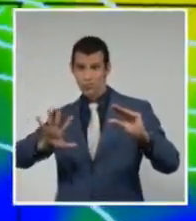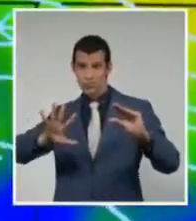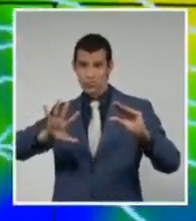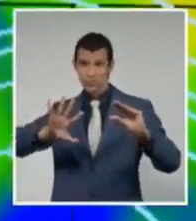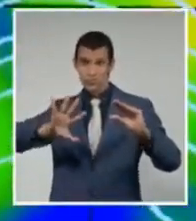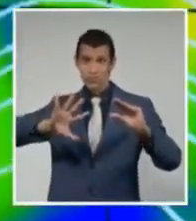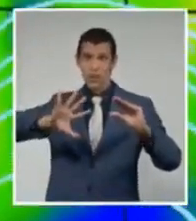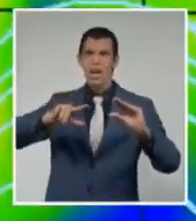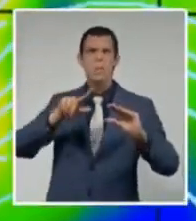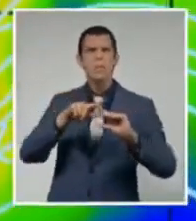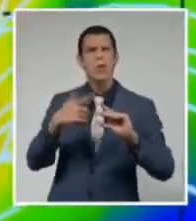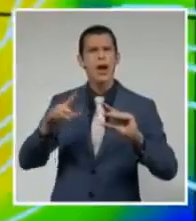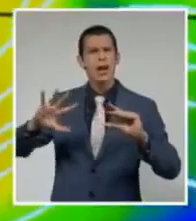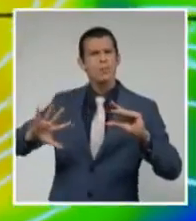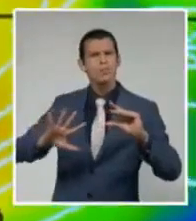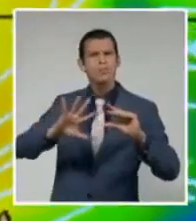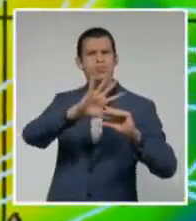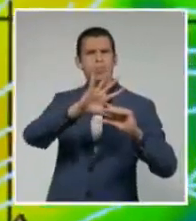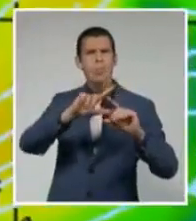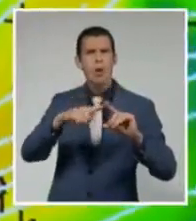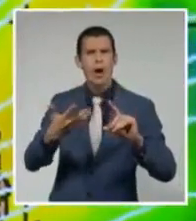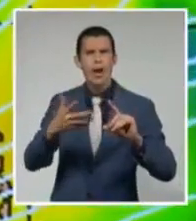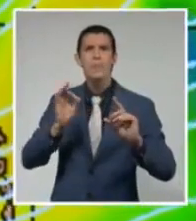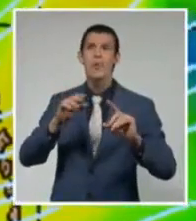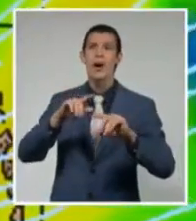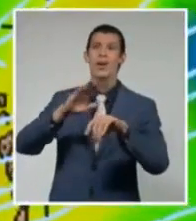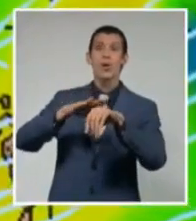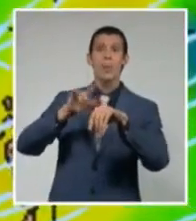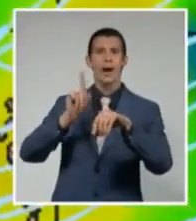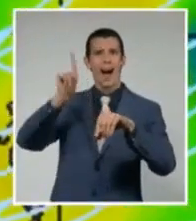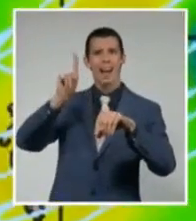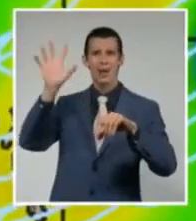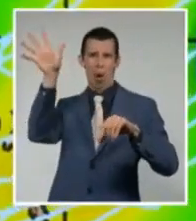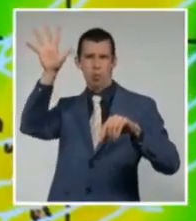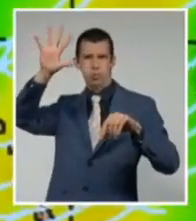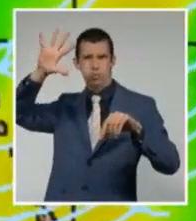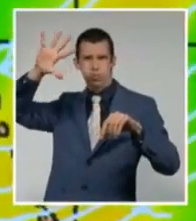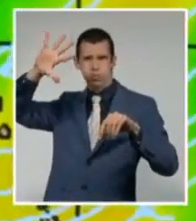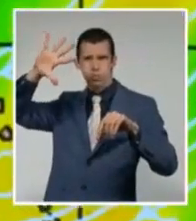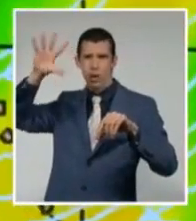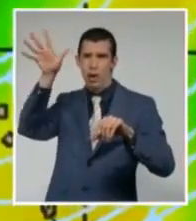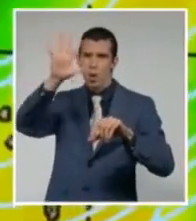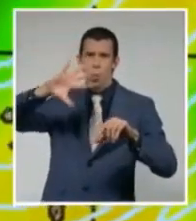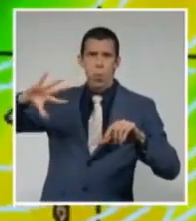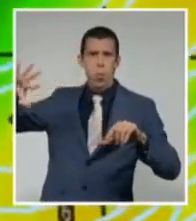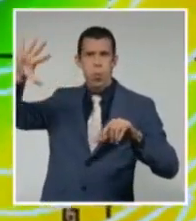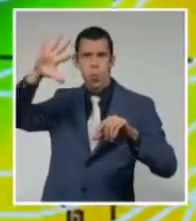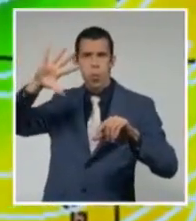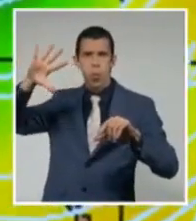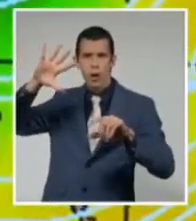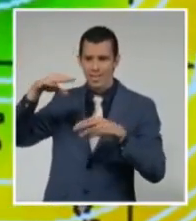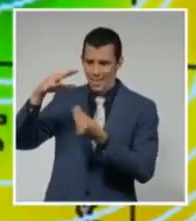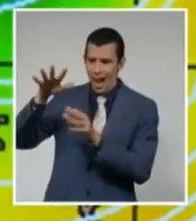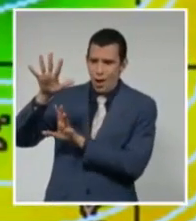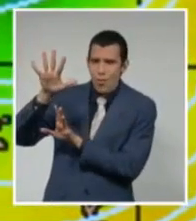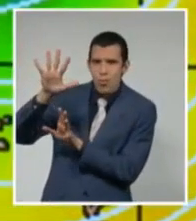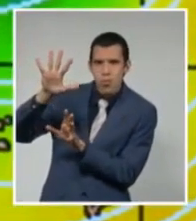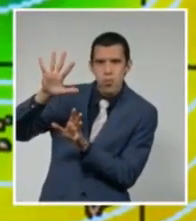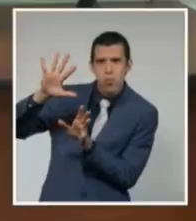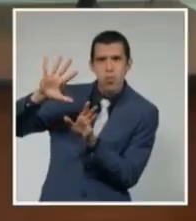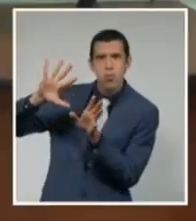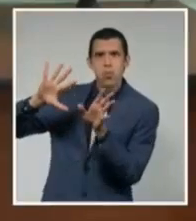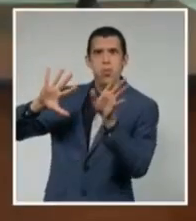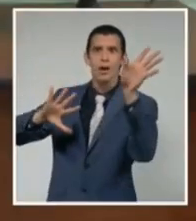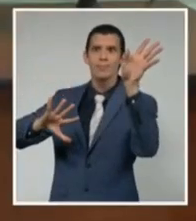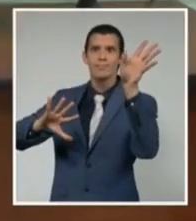Indudablemente, el huracán, la tormenta tropical, el ciclón tropical en general, es como un corcho